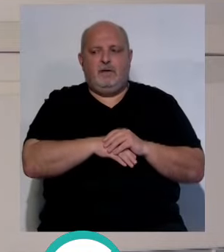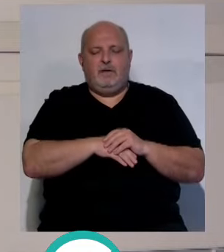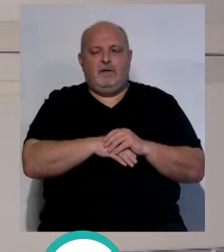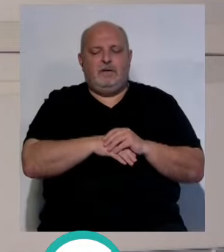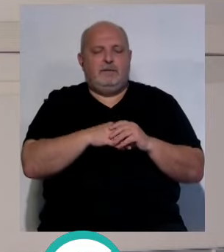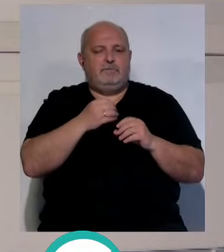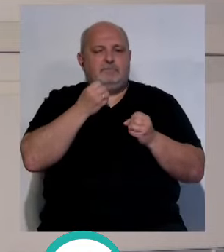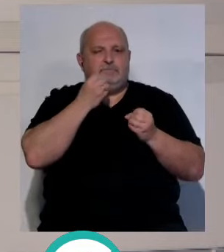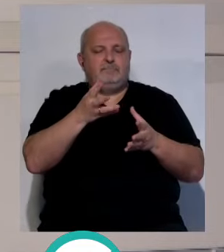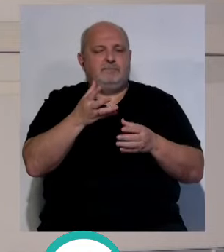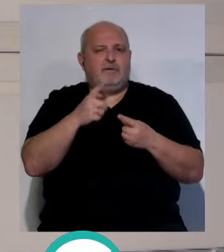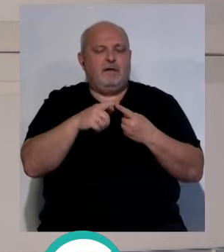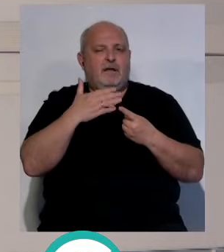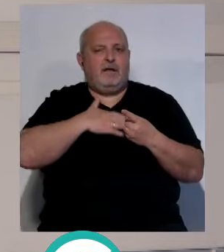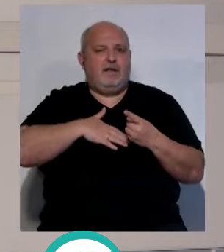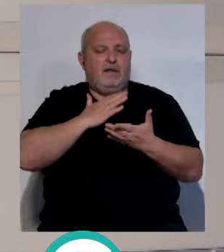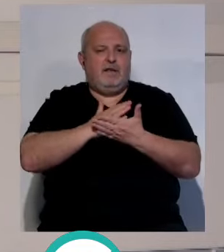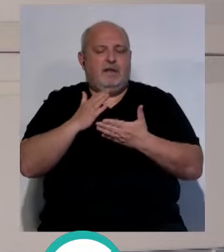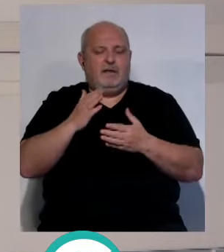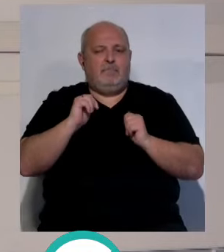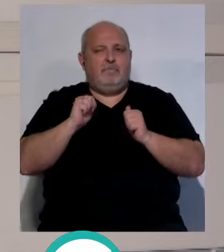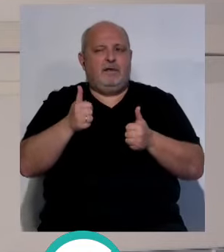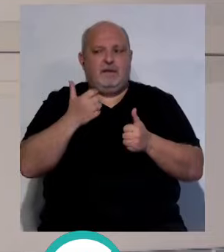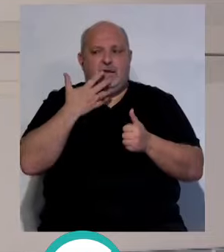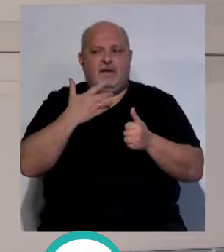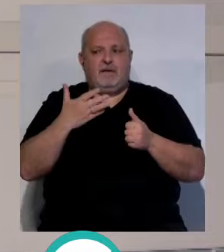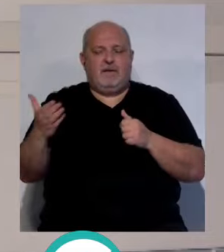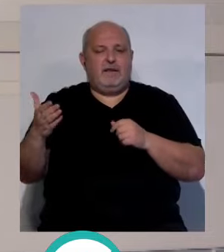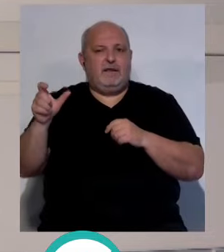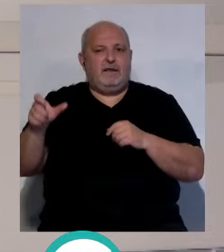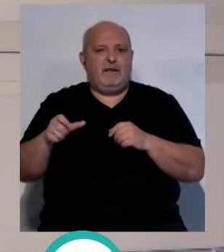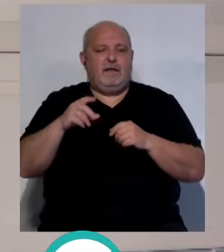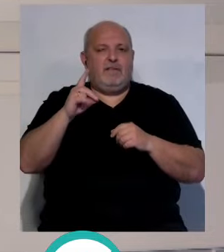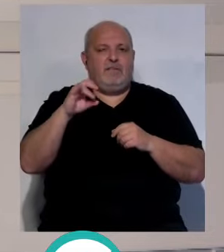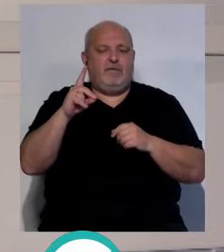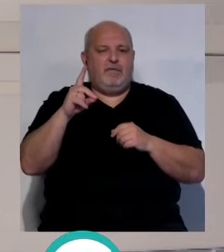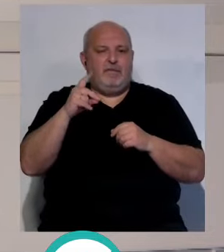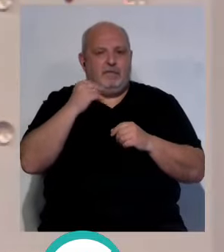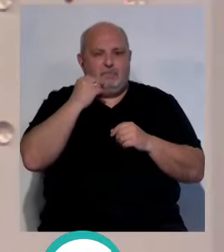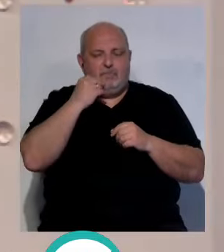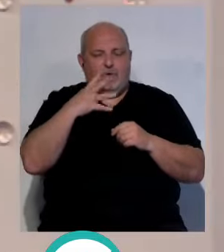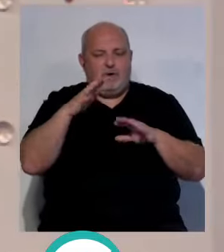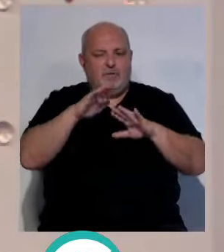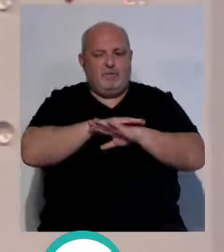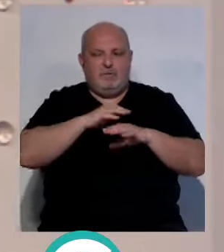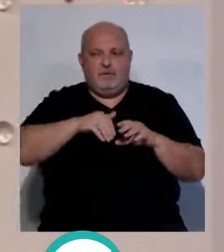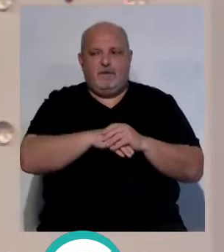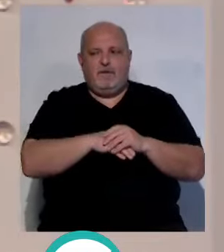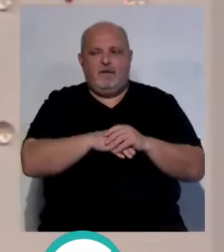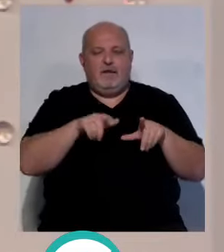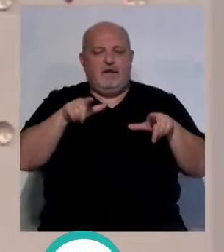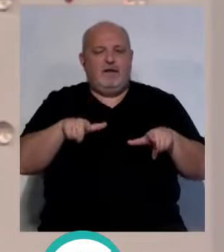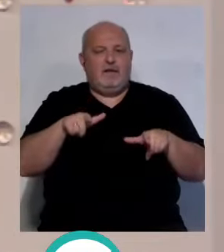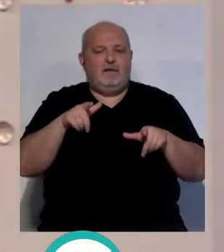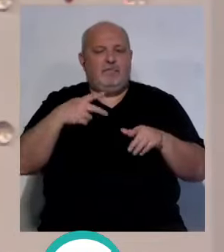ustedes como sí... ...nos agrada por partida doble... ...voy a empezar por aquí, por esta parte, en este caso... ...David Almorza, ¿qué tal? Bienvenido... ¿Qué tal? Muchas gracias... ...el aula de